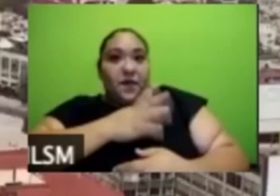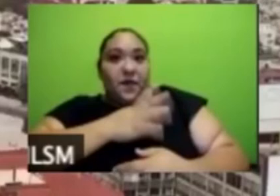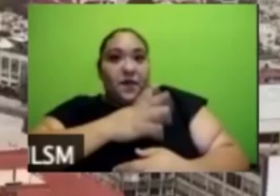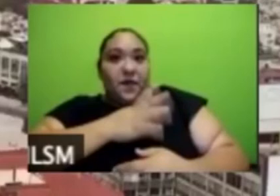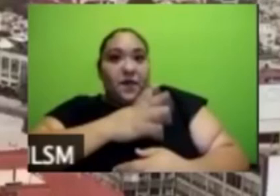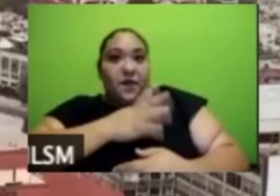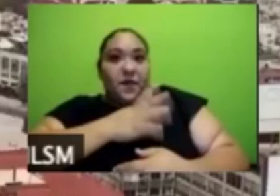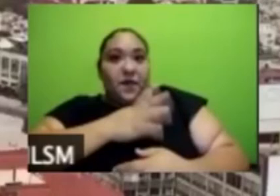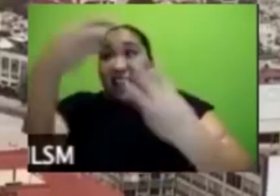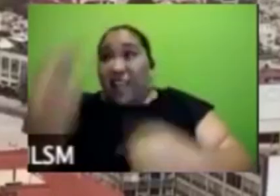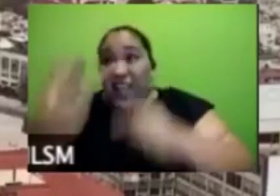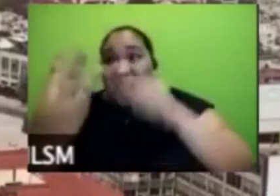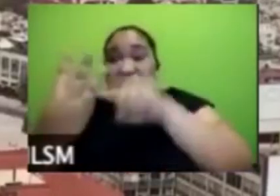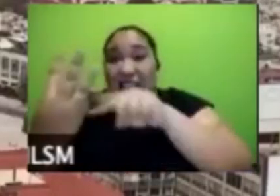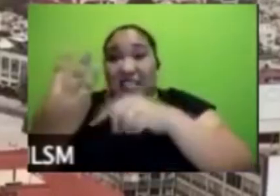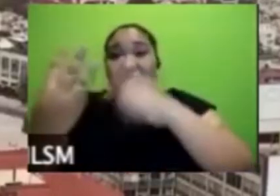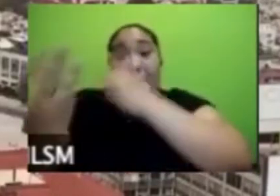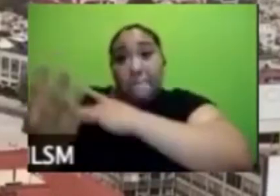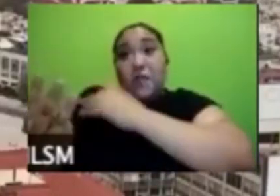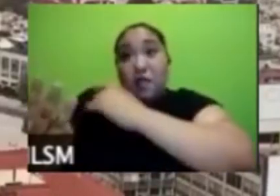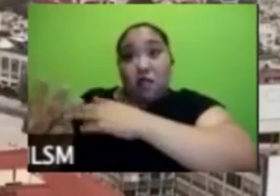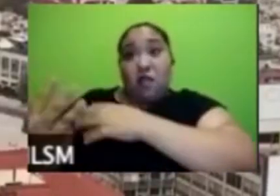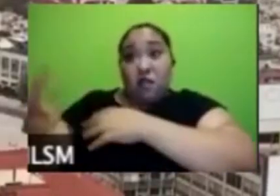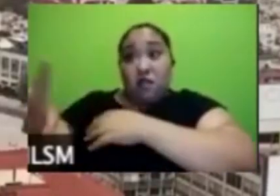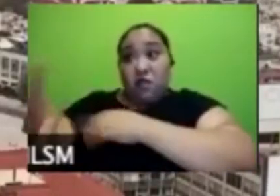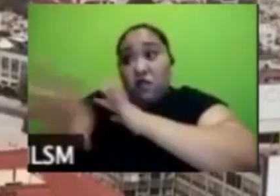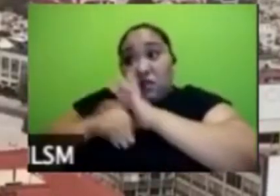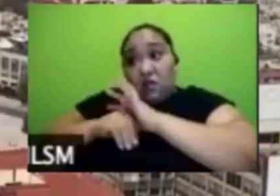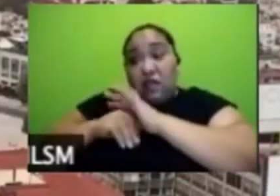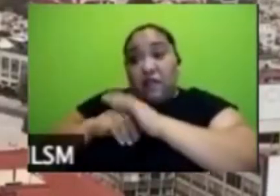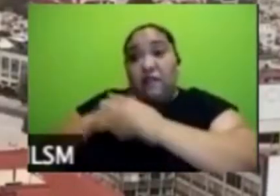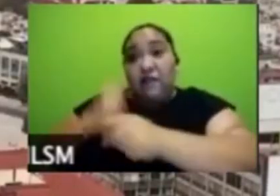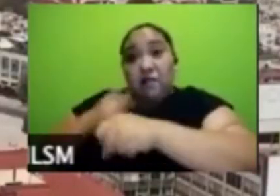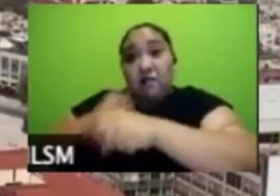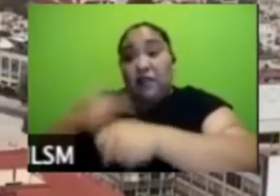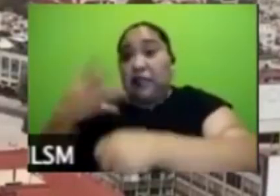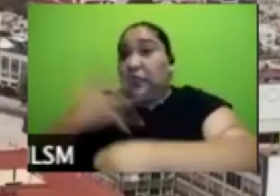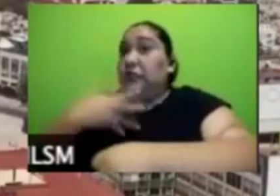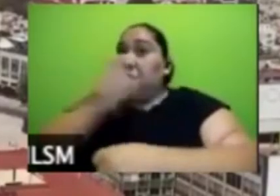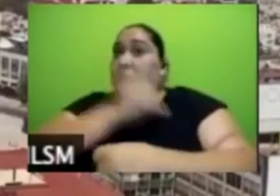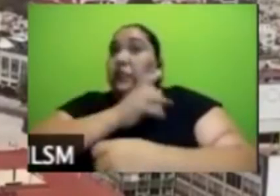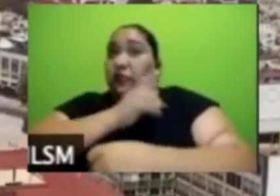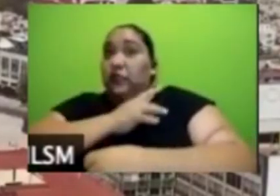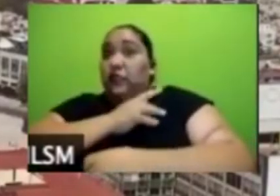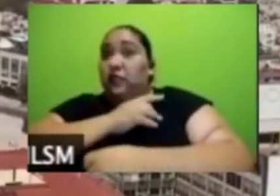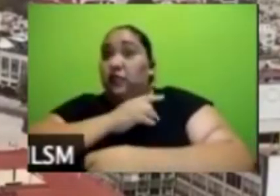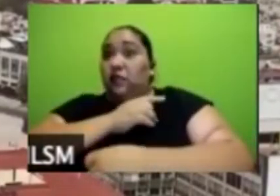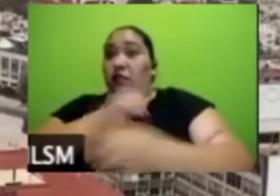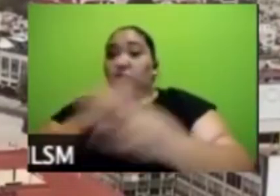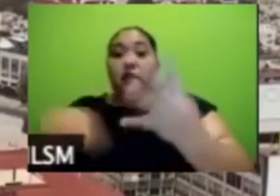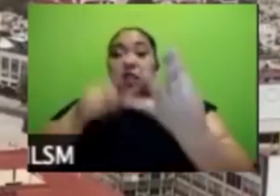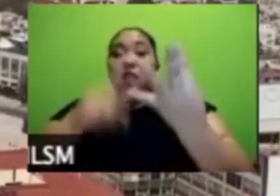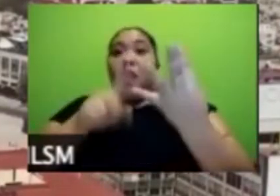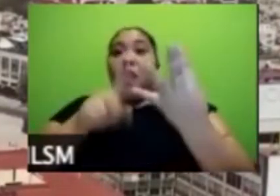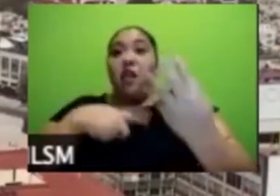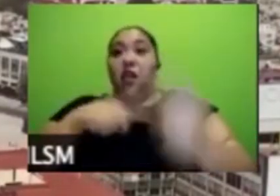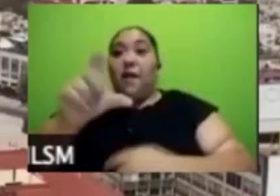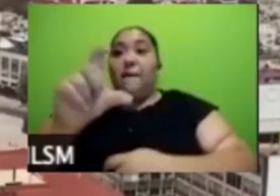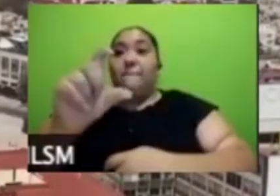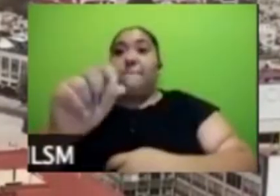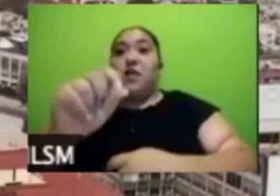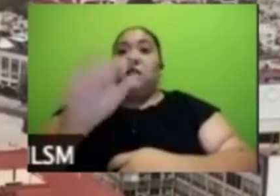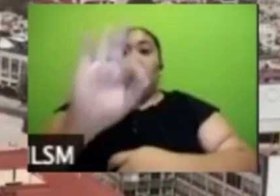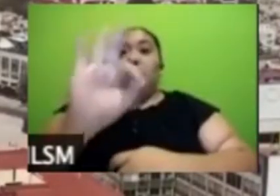ojo significa que hay un 20% que no tiene miedo a enfermarse un 20% que si lo conviertes a millones de